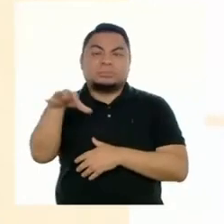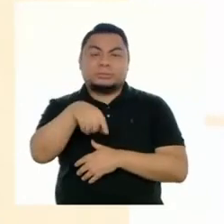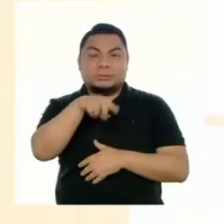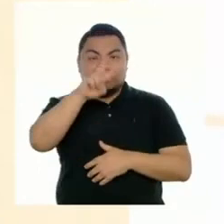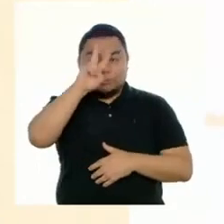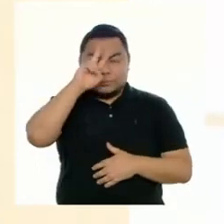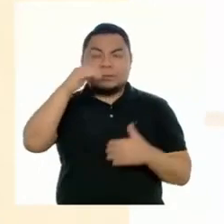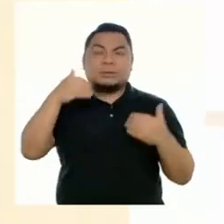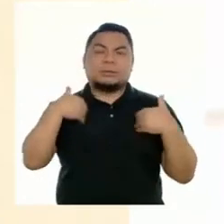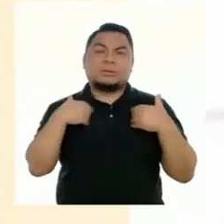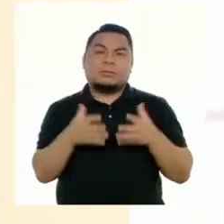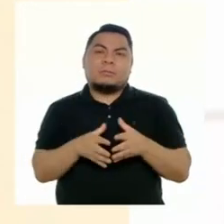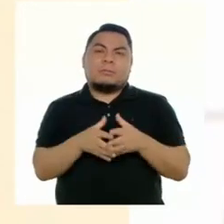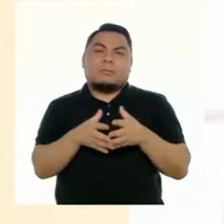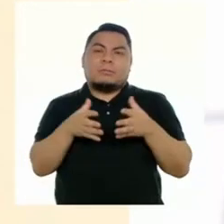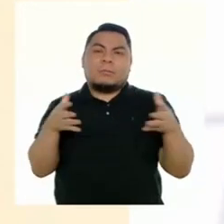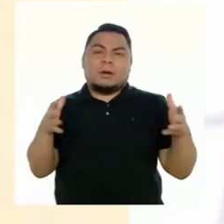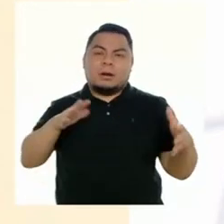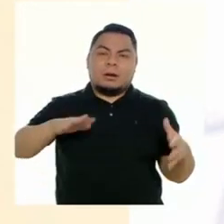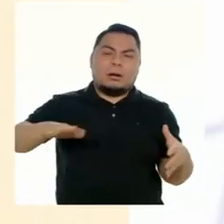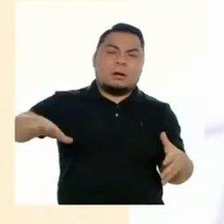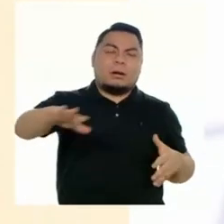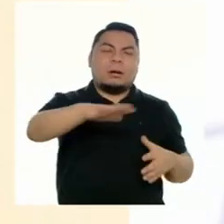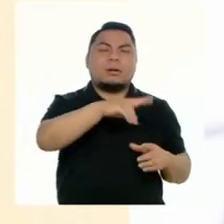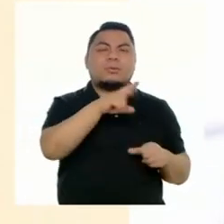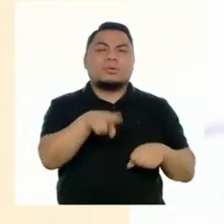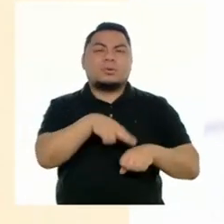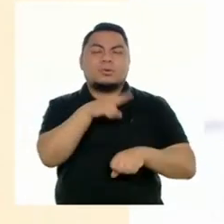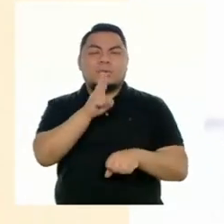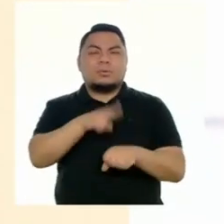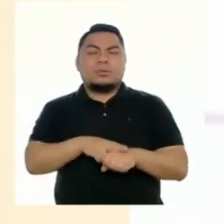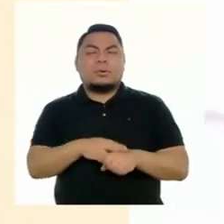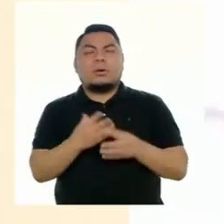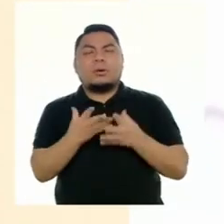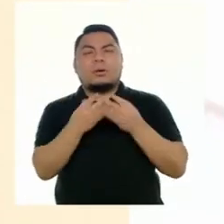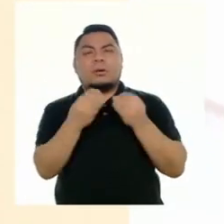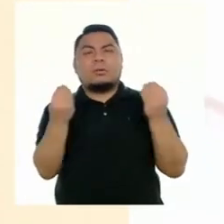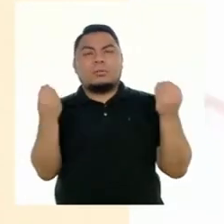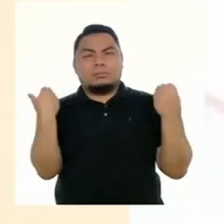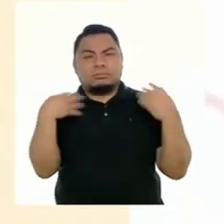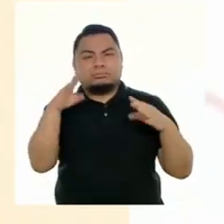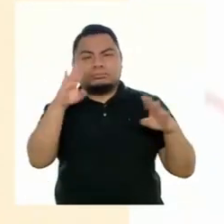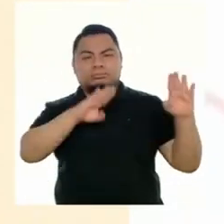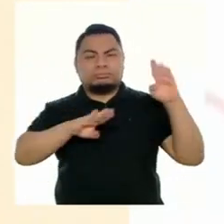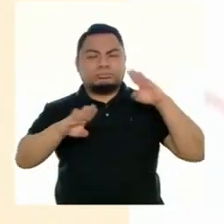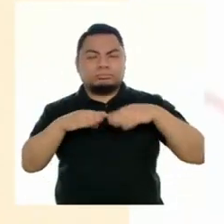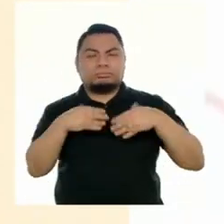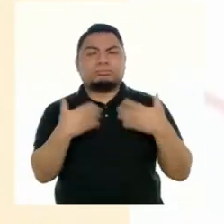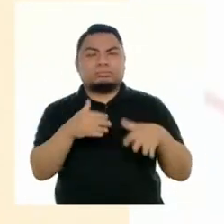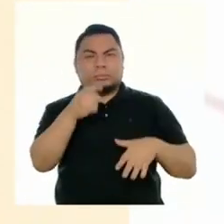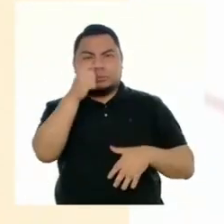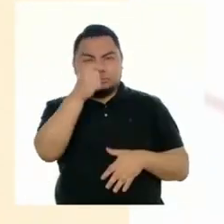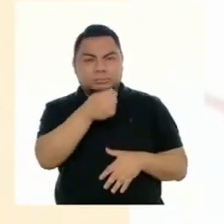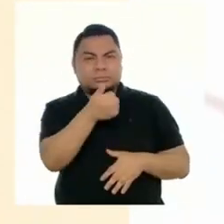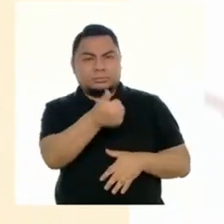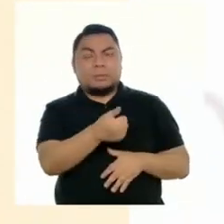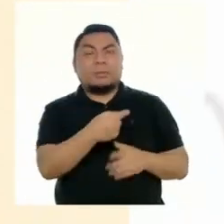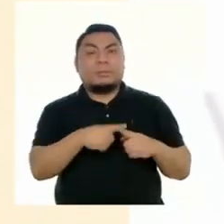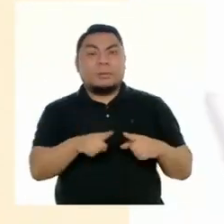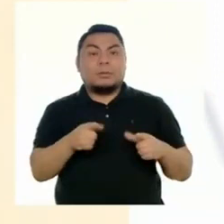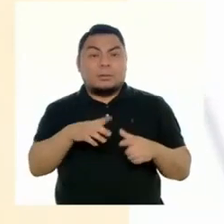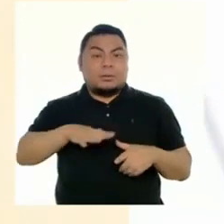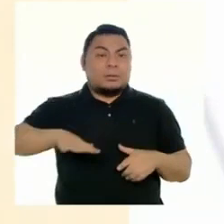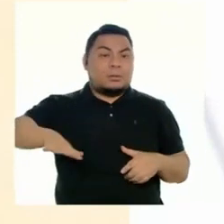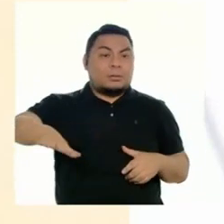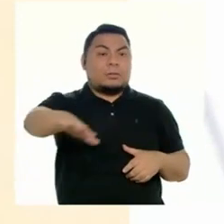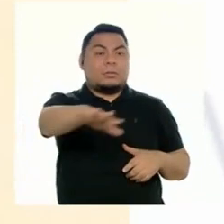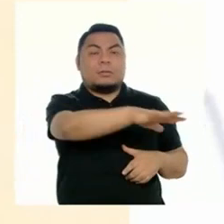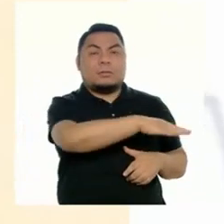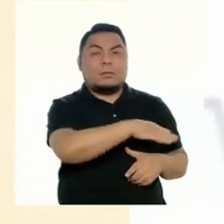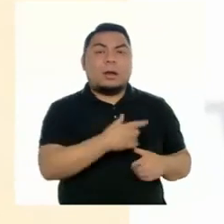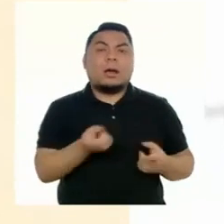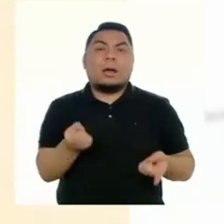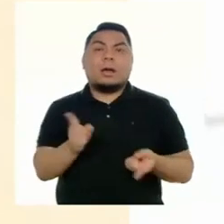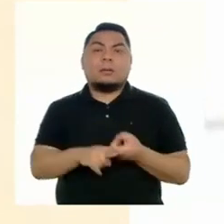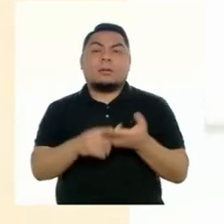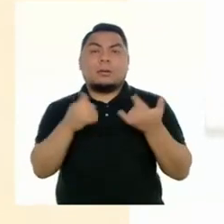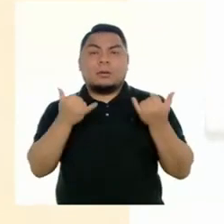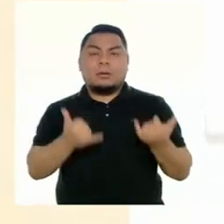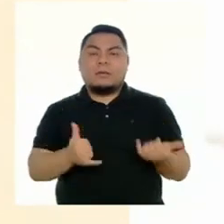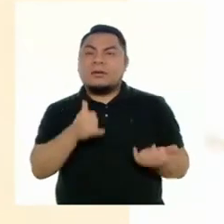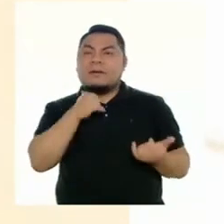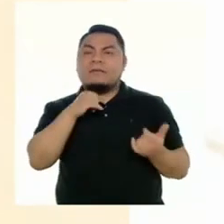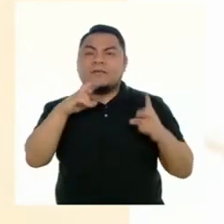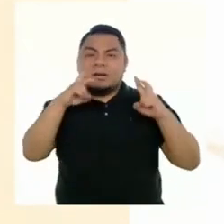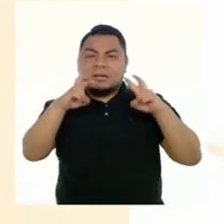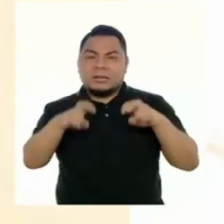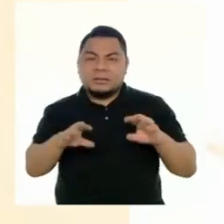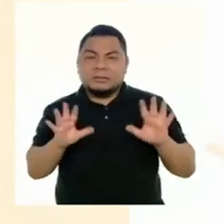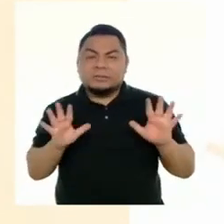territorio un gran patrimonio natural y una riqueza biológica reconocida, pero cuyas dimensiones reales hasta el momento aún no han sido